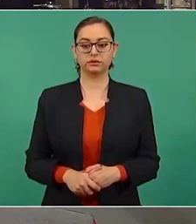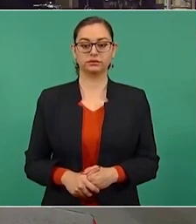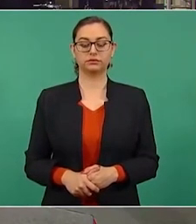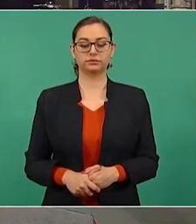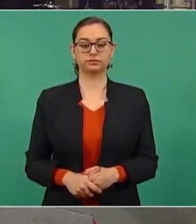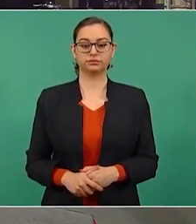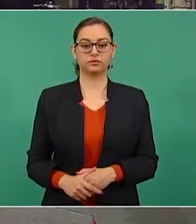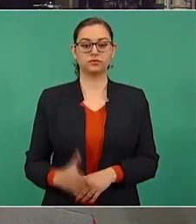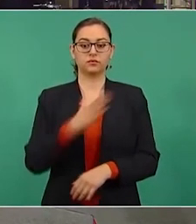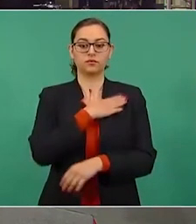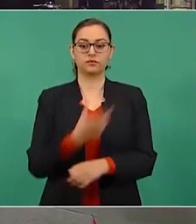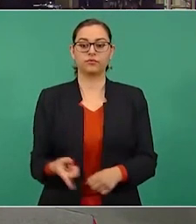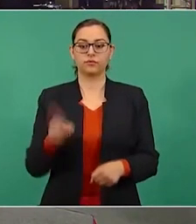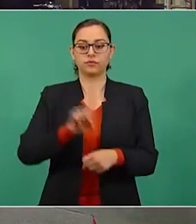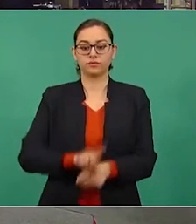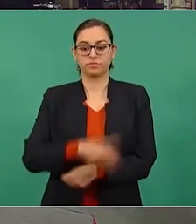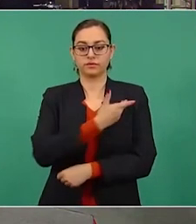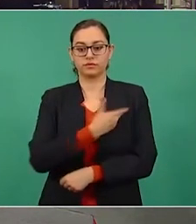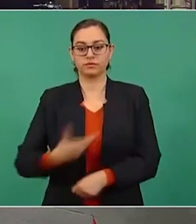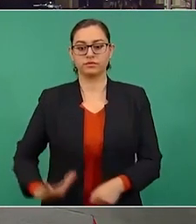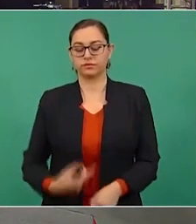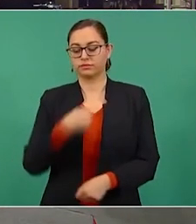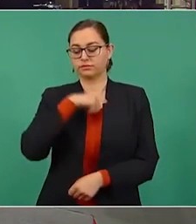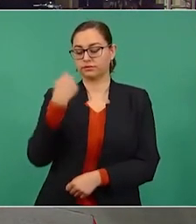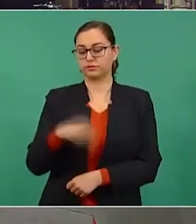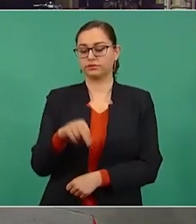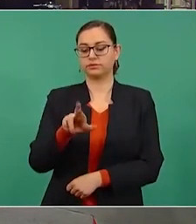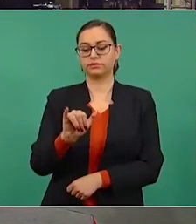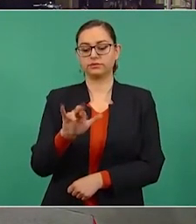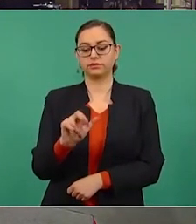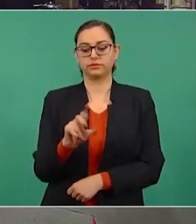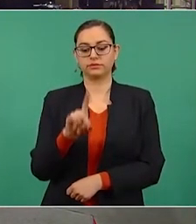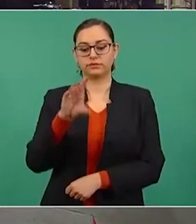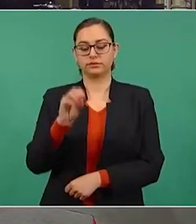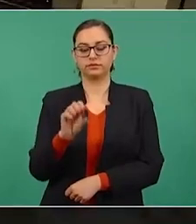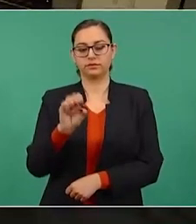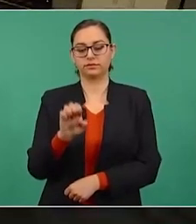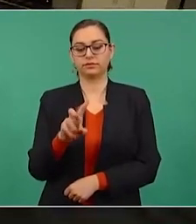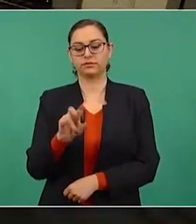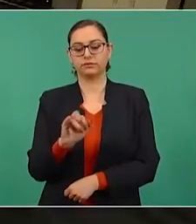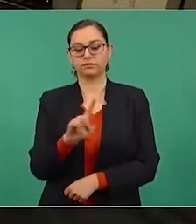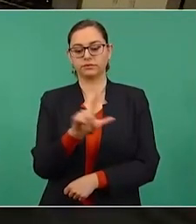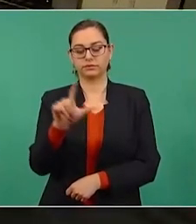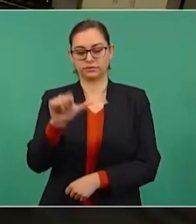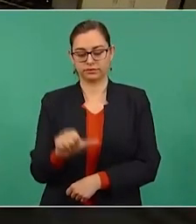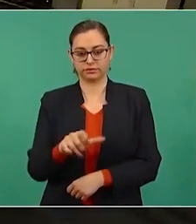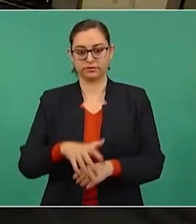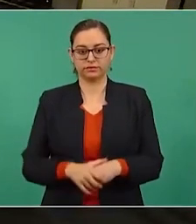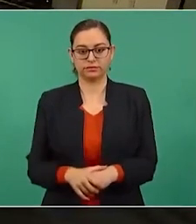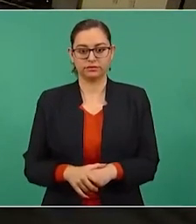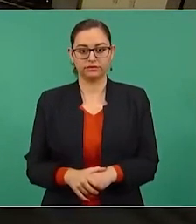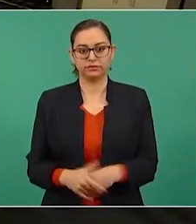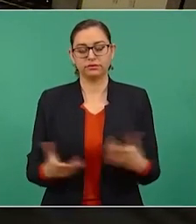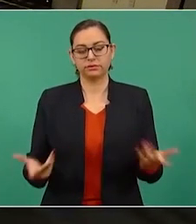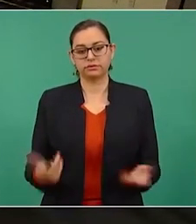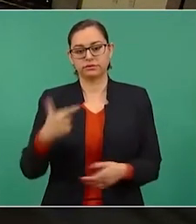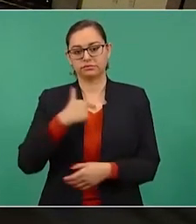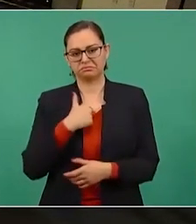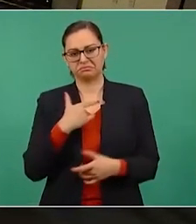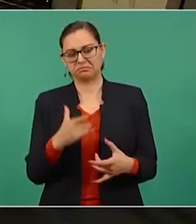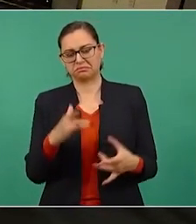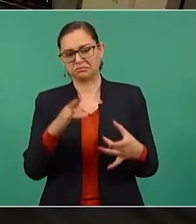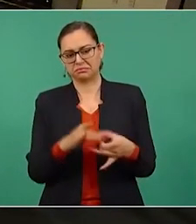Buenos días, señor presidente. Muchas gracias. Ricardo Sevilla, de Regeneración MX. No me gusta el equilibrismo verbal, señor